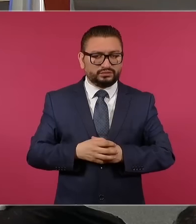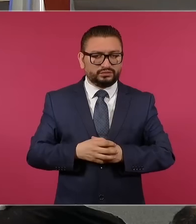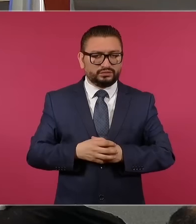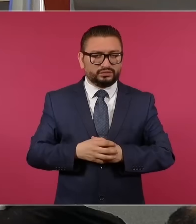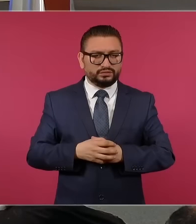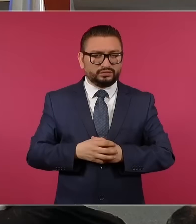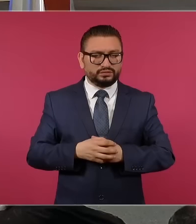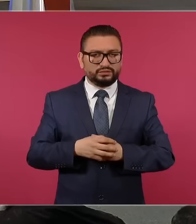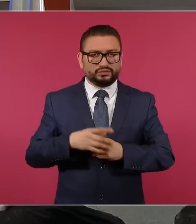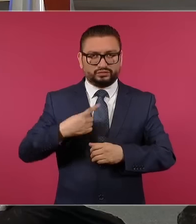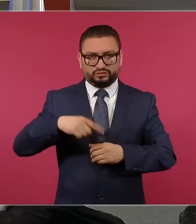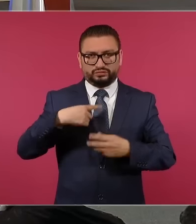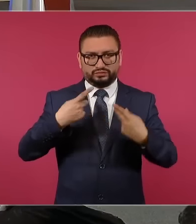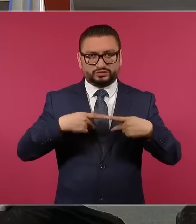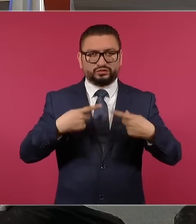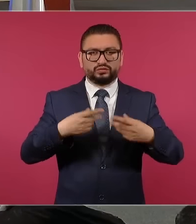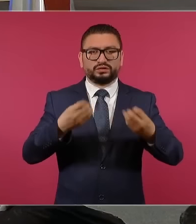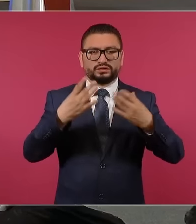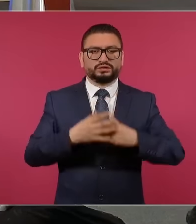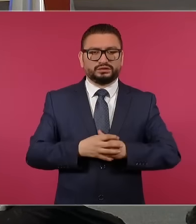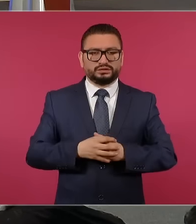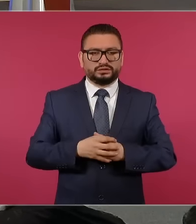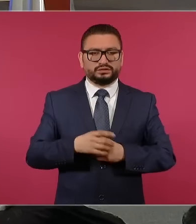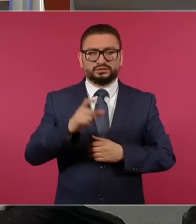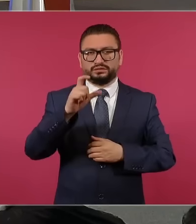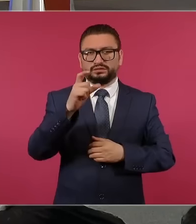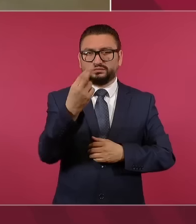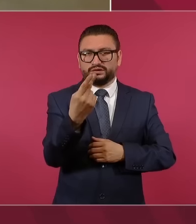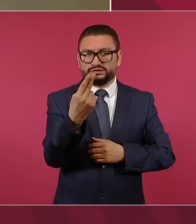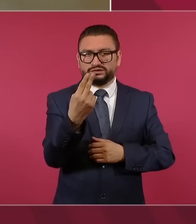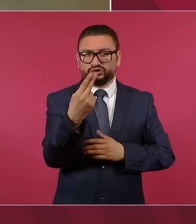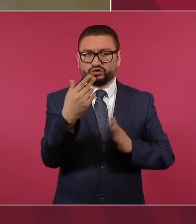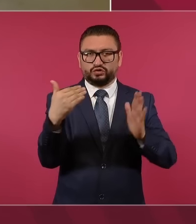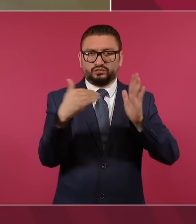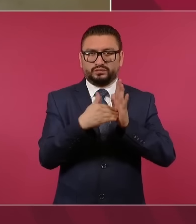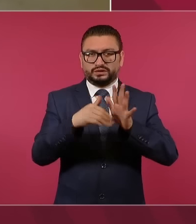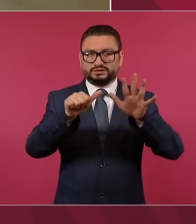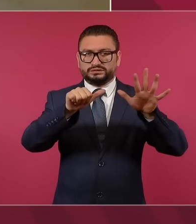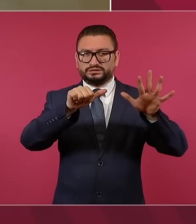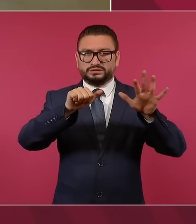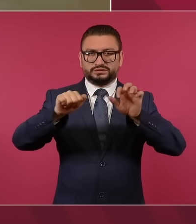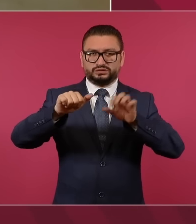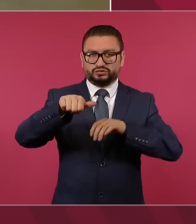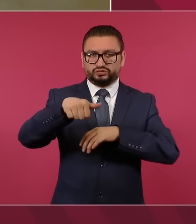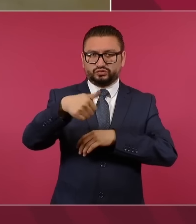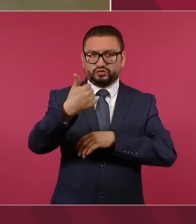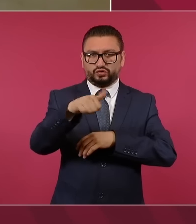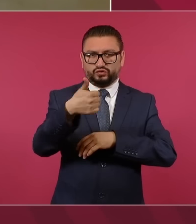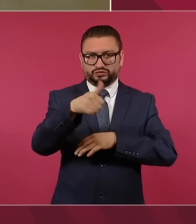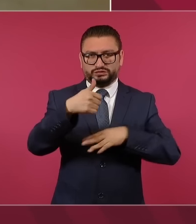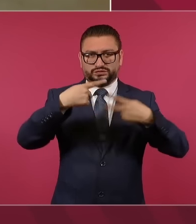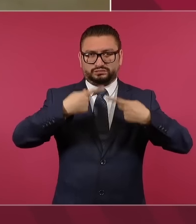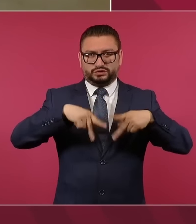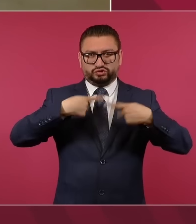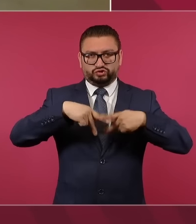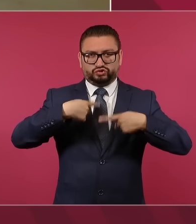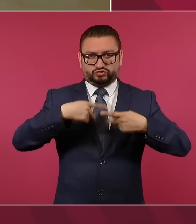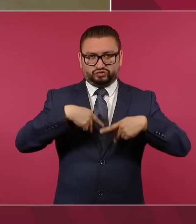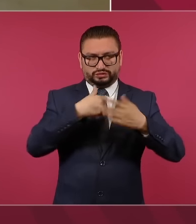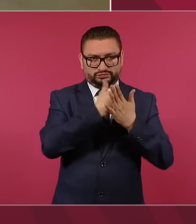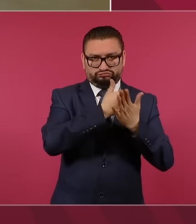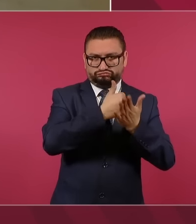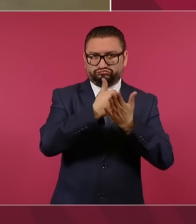tenemos un total de 25.611 elementos de